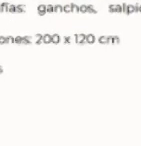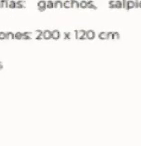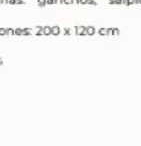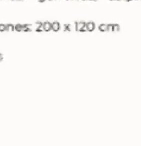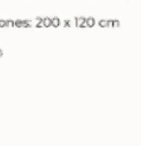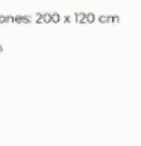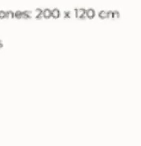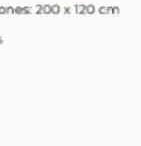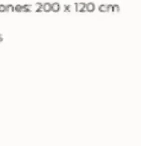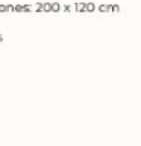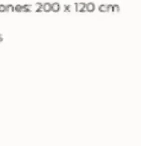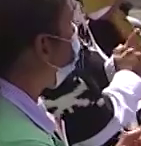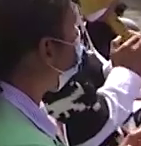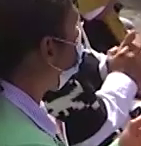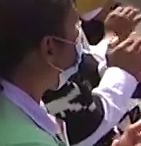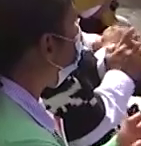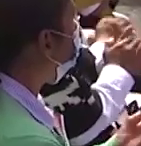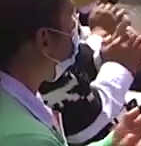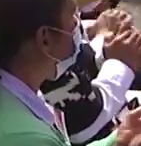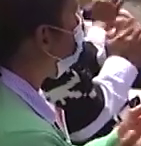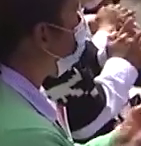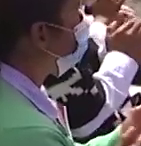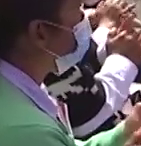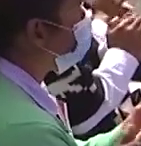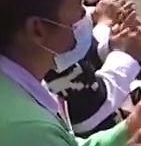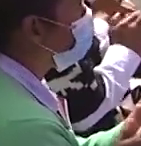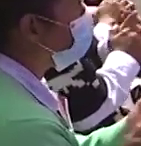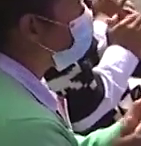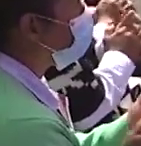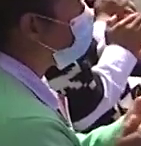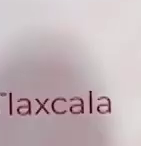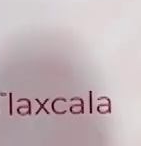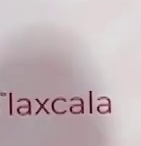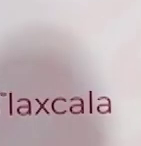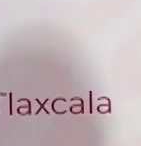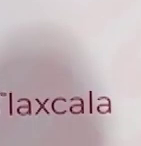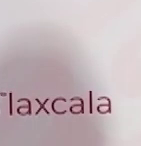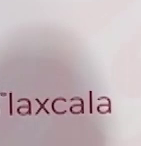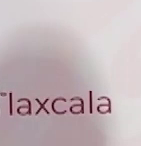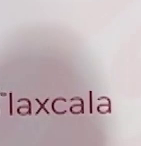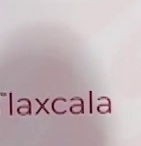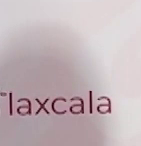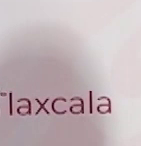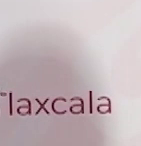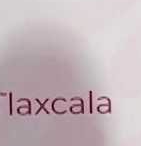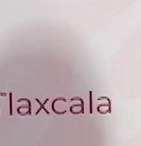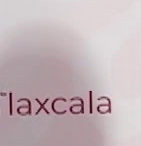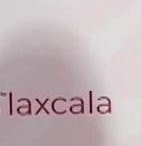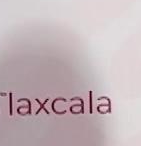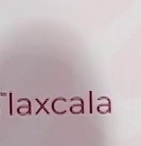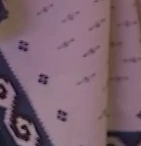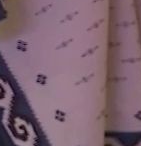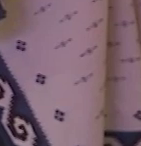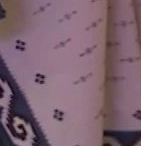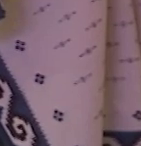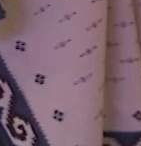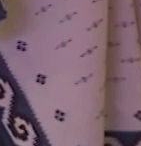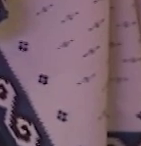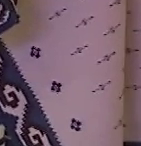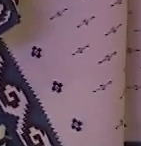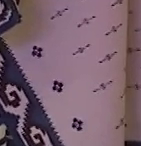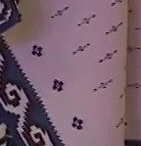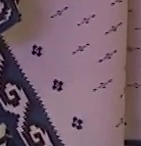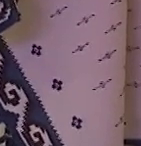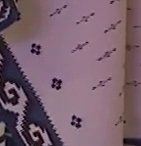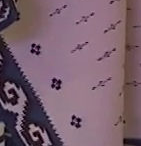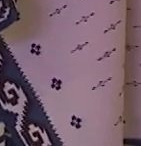quien recibió el galardón nacional. En el evento, la presidenta honorífica del Sistema Estatal DIF, Mariana Espinosa de los Monteros Cuellar, informó